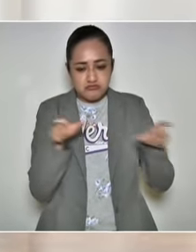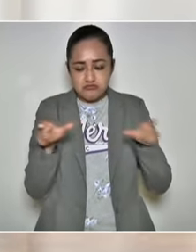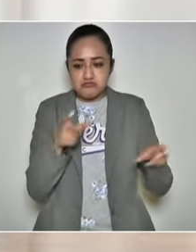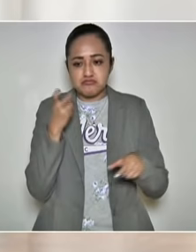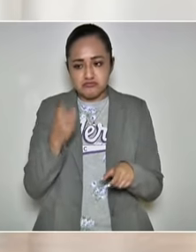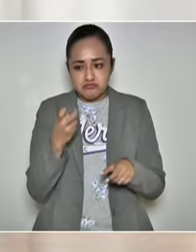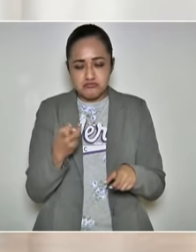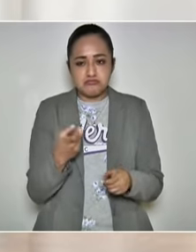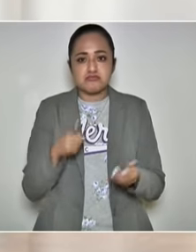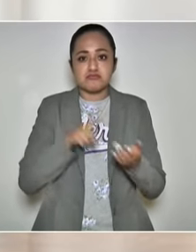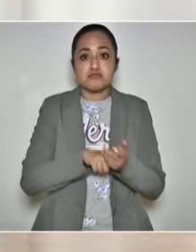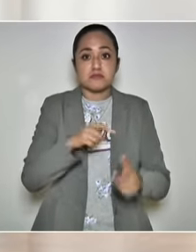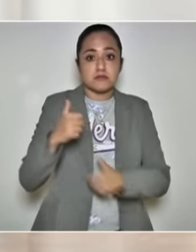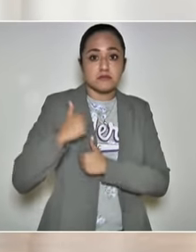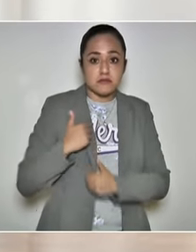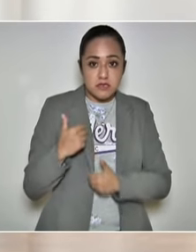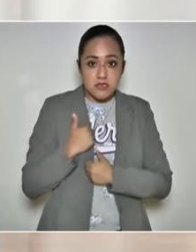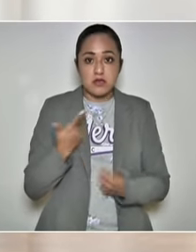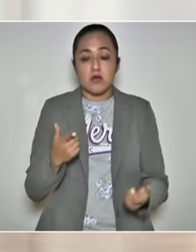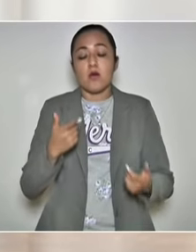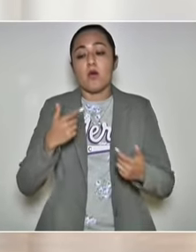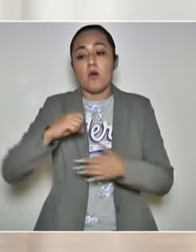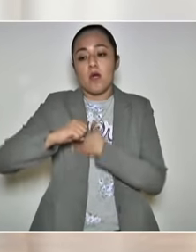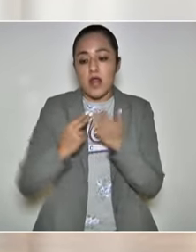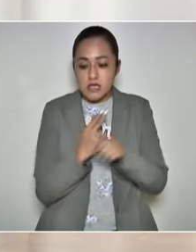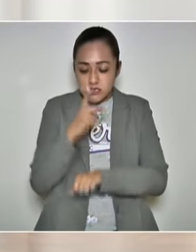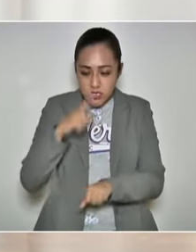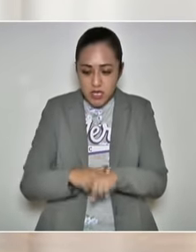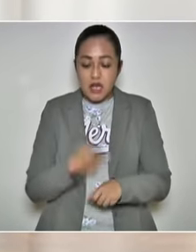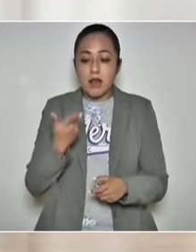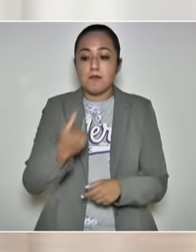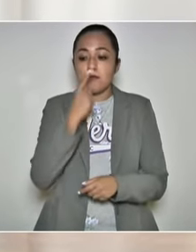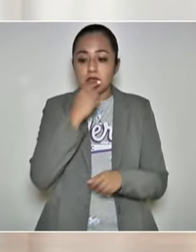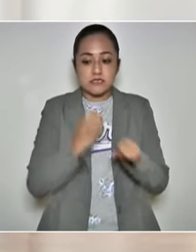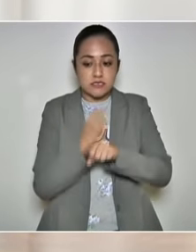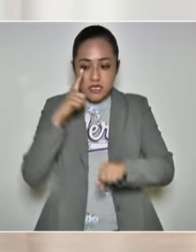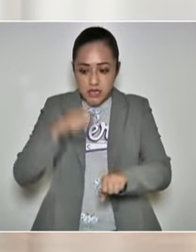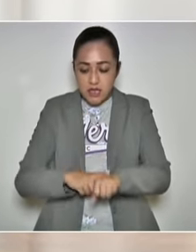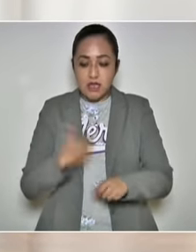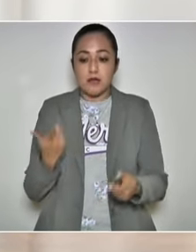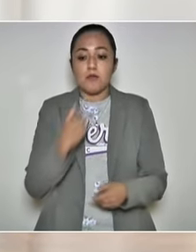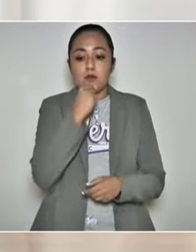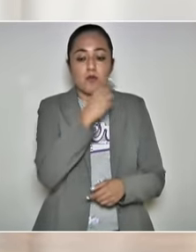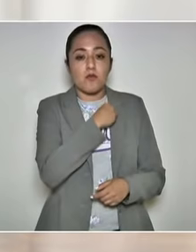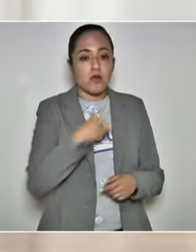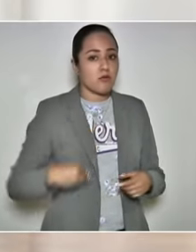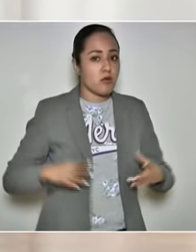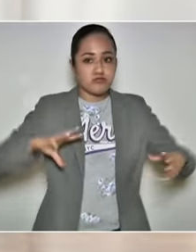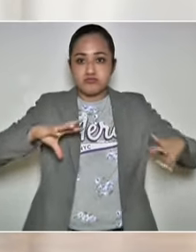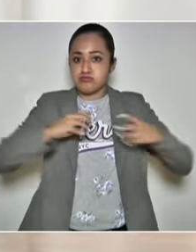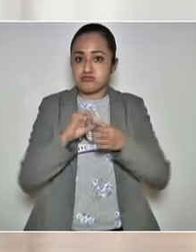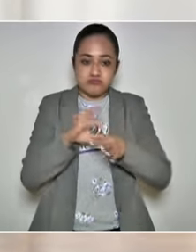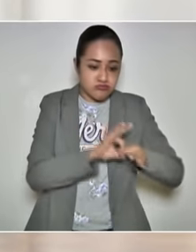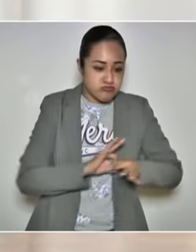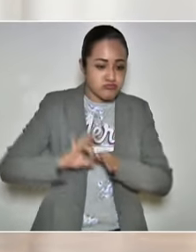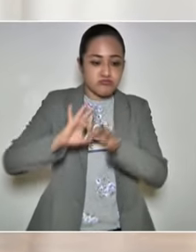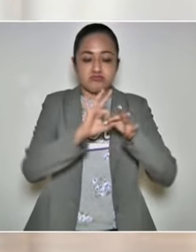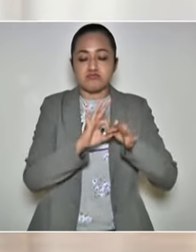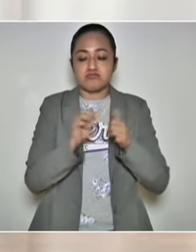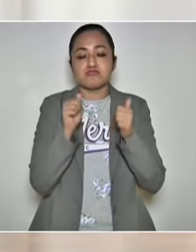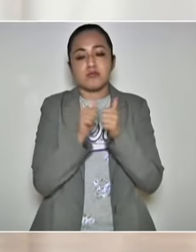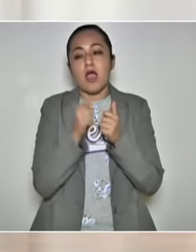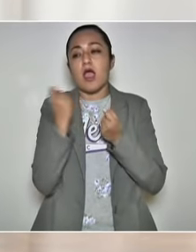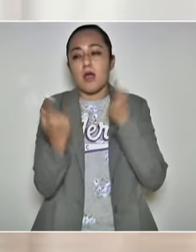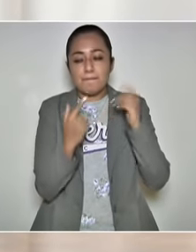entre el Ejército, la Guardia Nacional, la Policía Estatal, las policías municipales, unas con